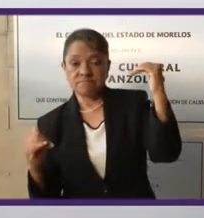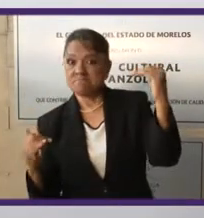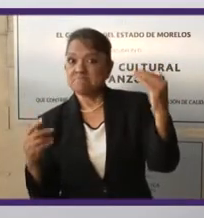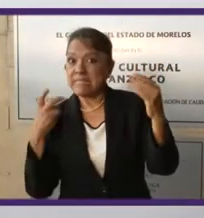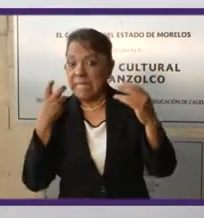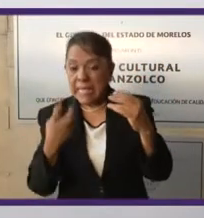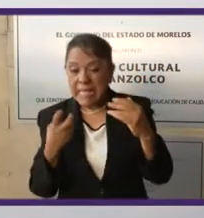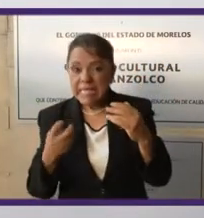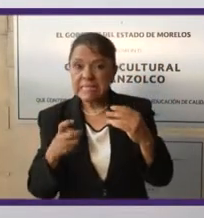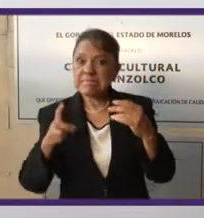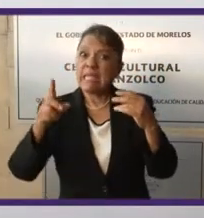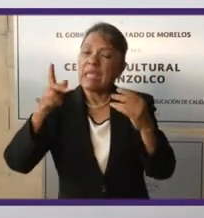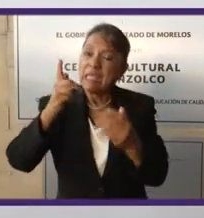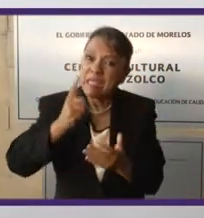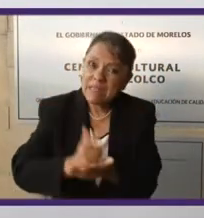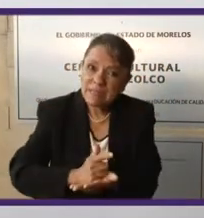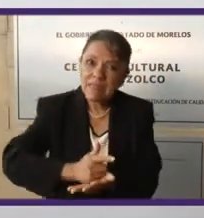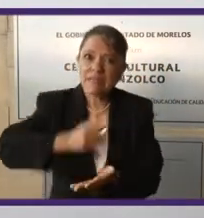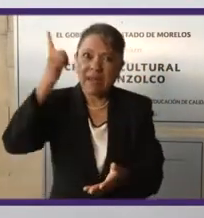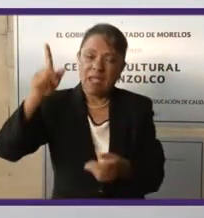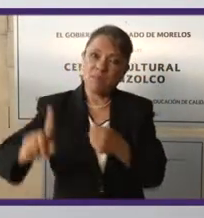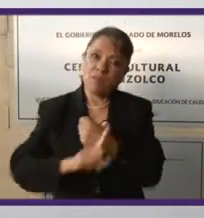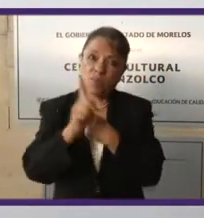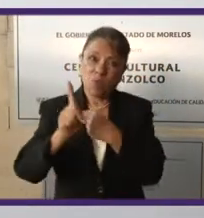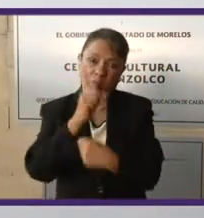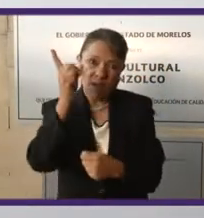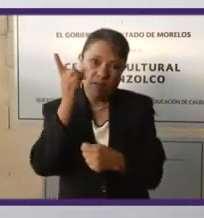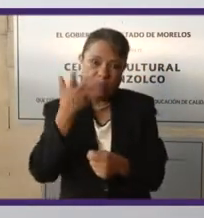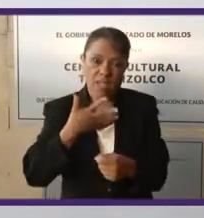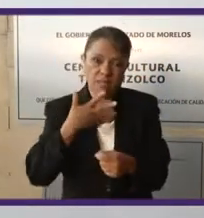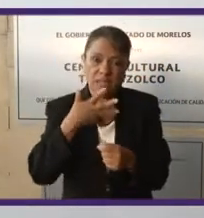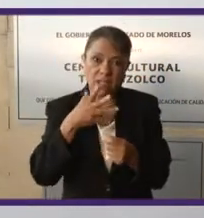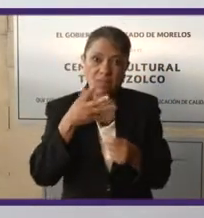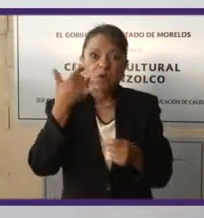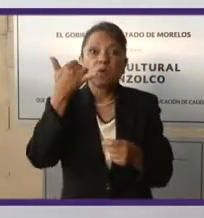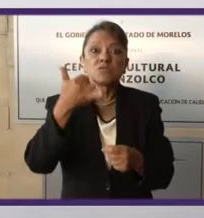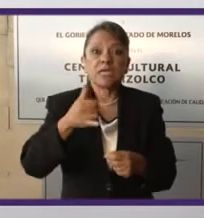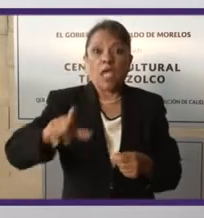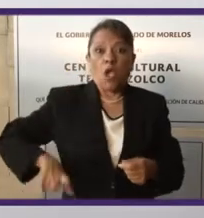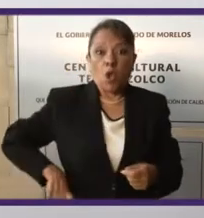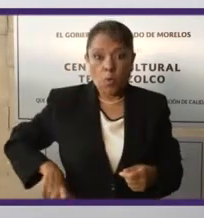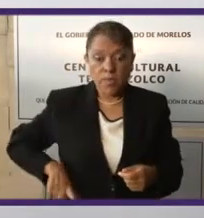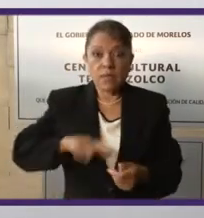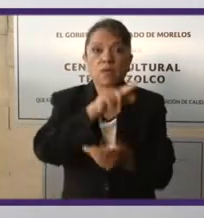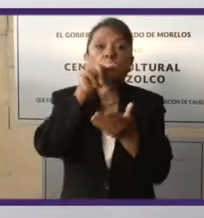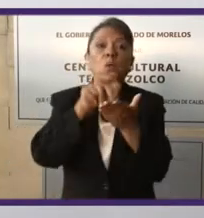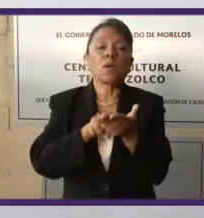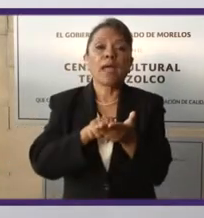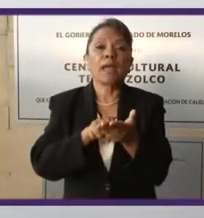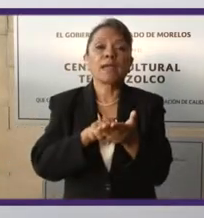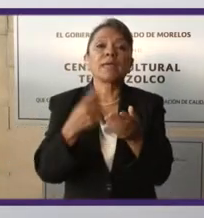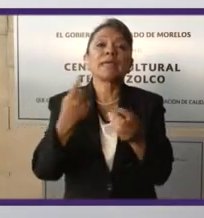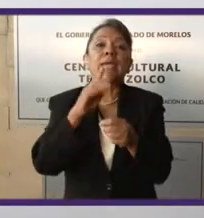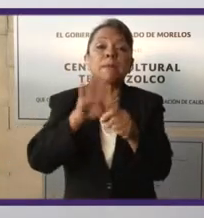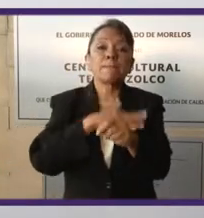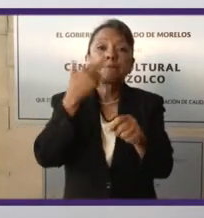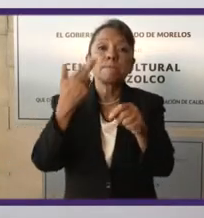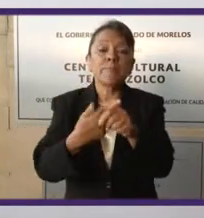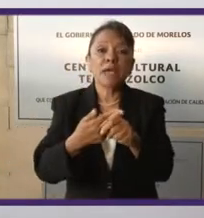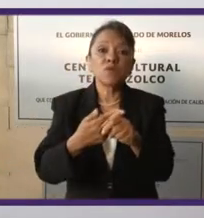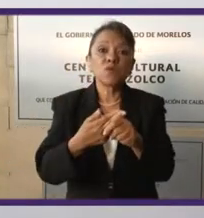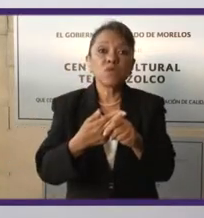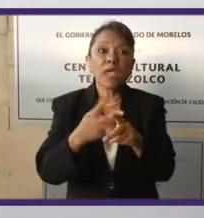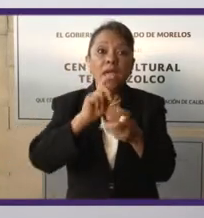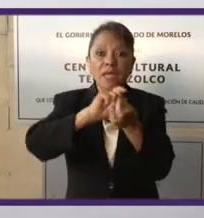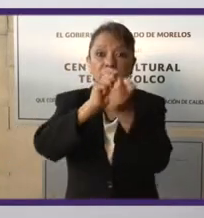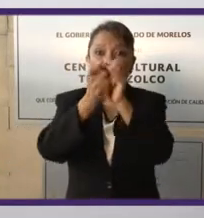gran lastre que tenemos arrastrando. Y los gobiernos locales, donde en la mayoría ha habido transición, no los